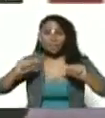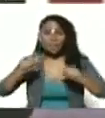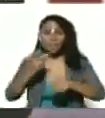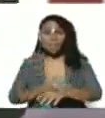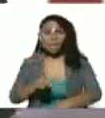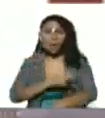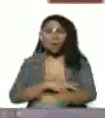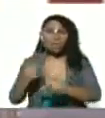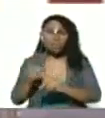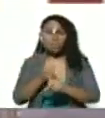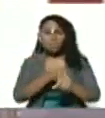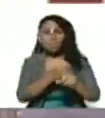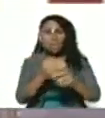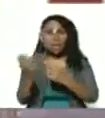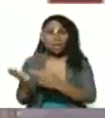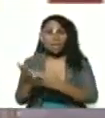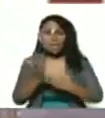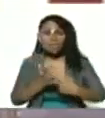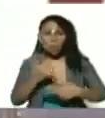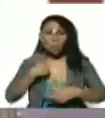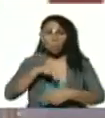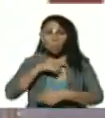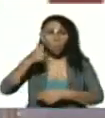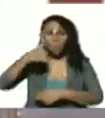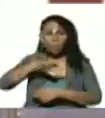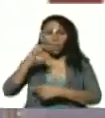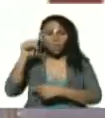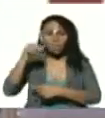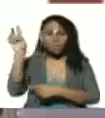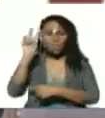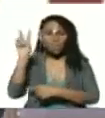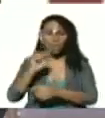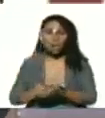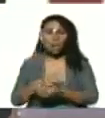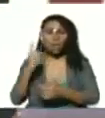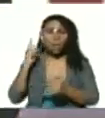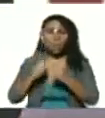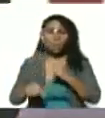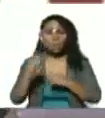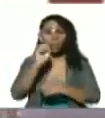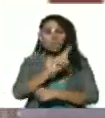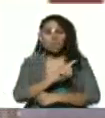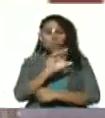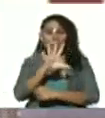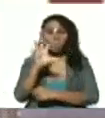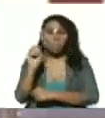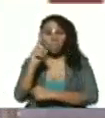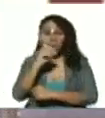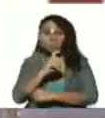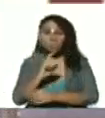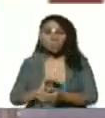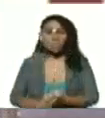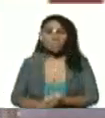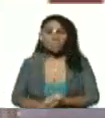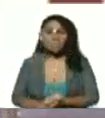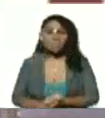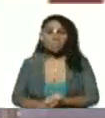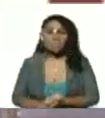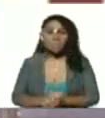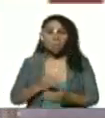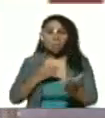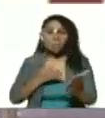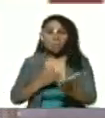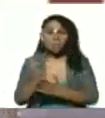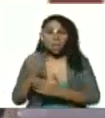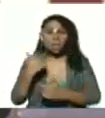agresión que haya recibido nuestro pueblo de Venezuela en los últimos ciento cincuenta años la lealtad